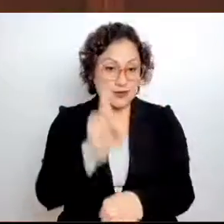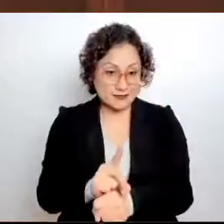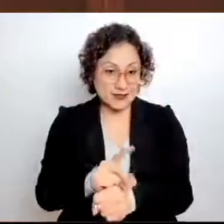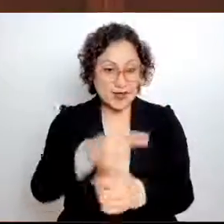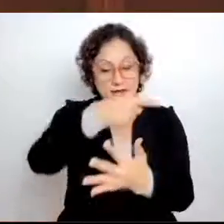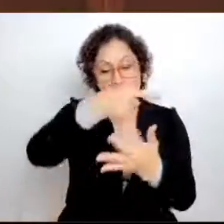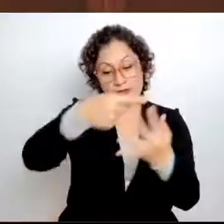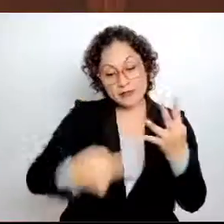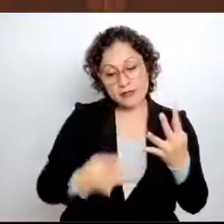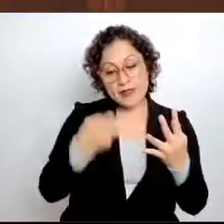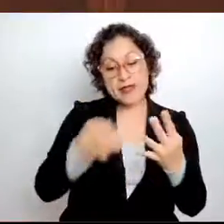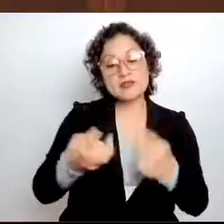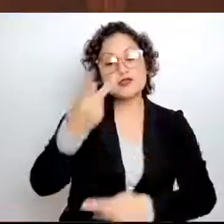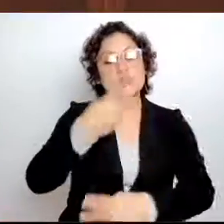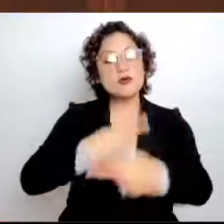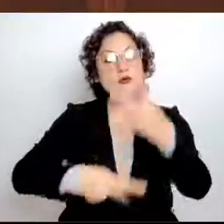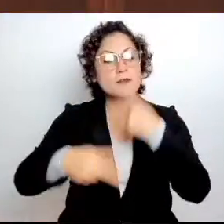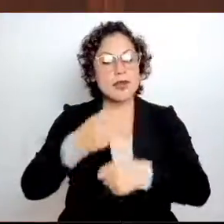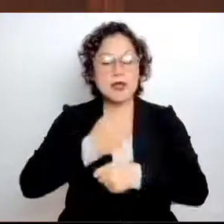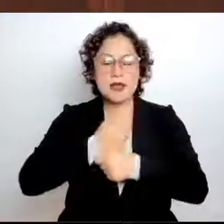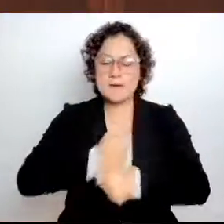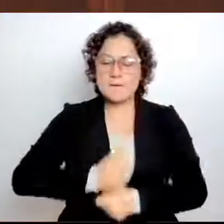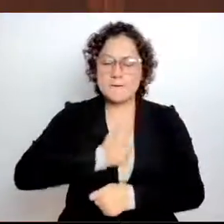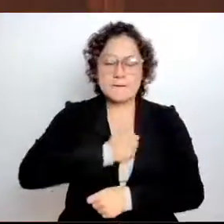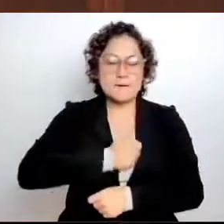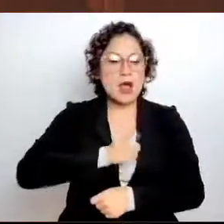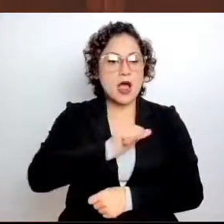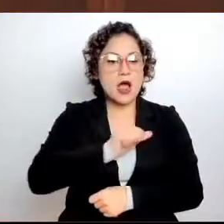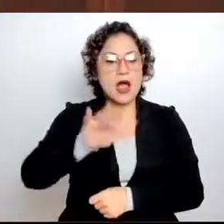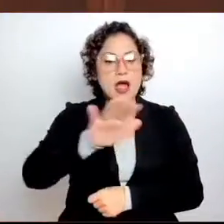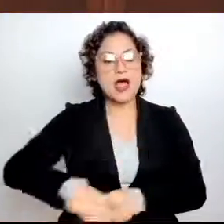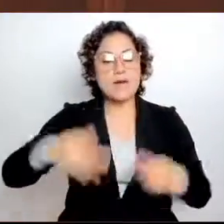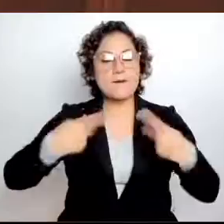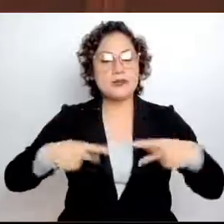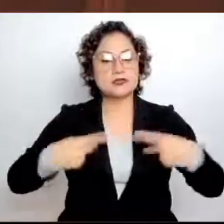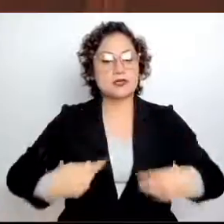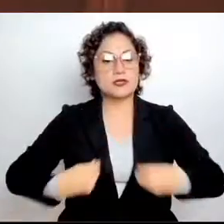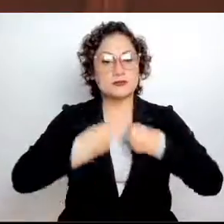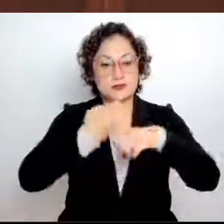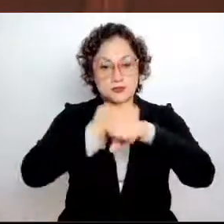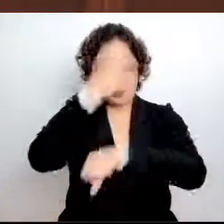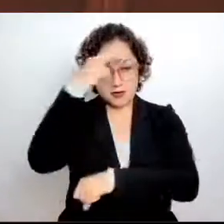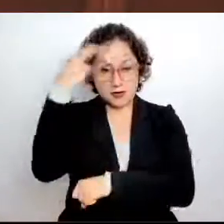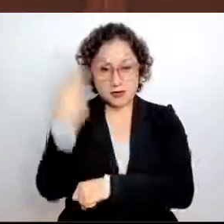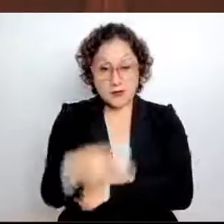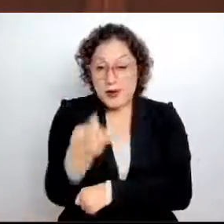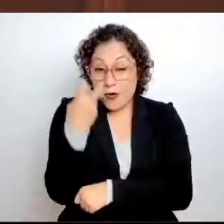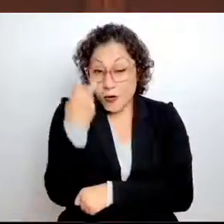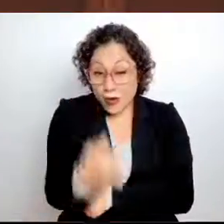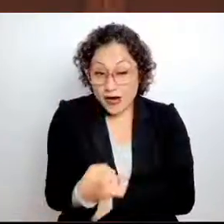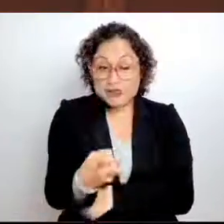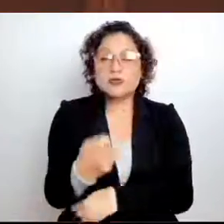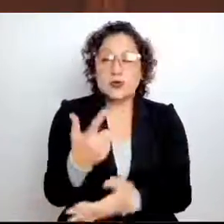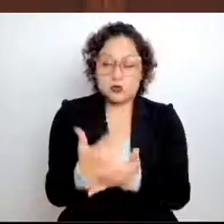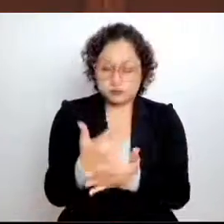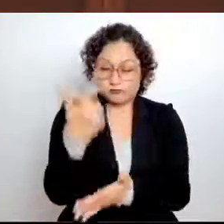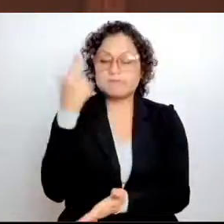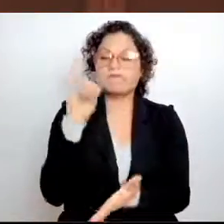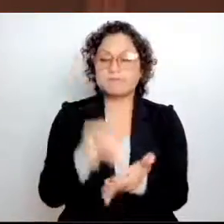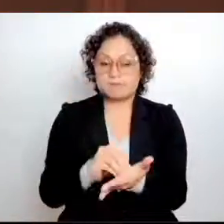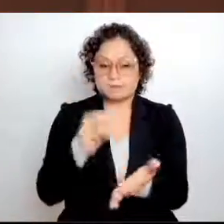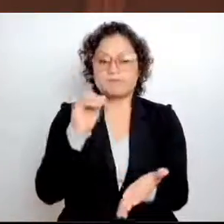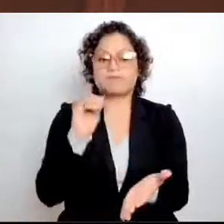mexiquenses. Situación que es alarmante todavía y que de alguna manera el señor secretario